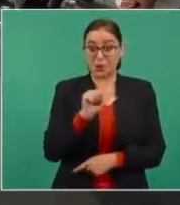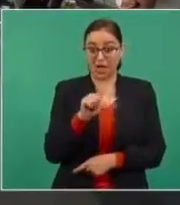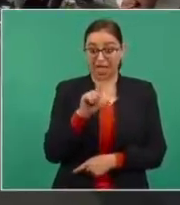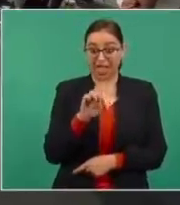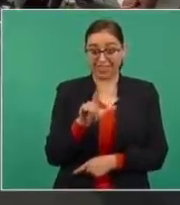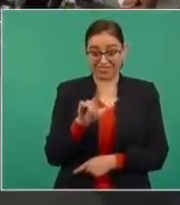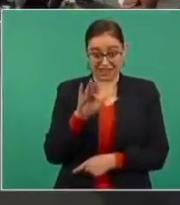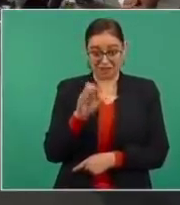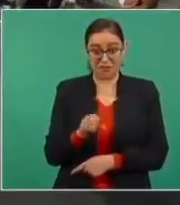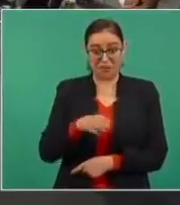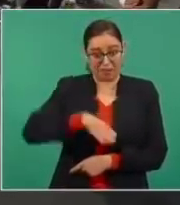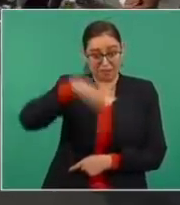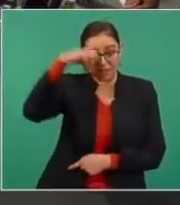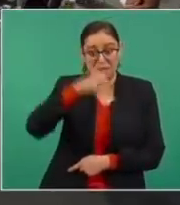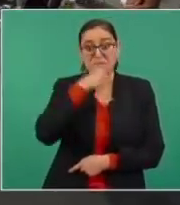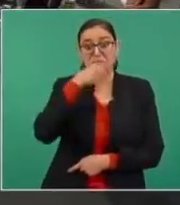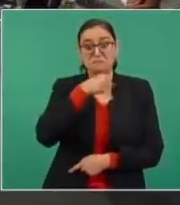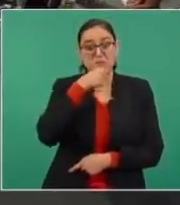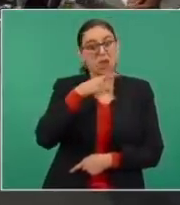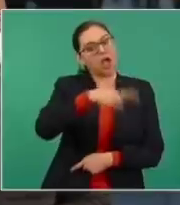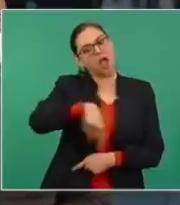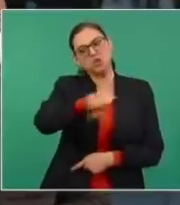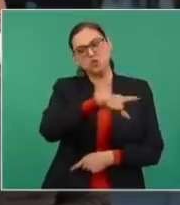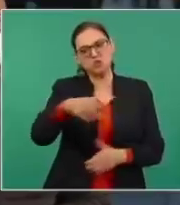se les está acusando de terroristas.